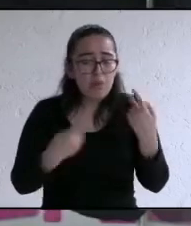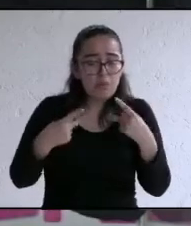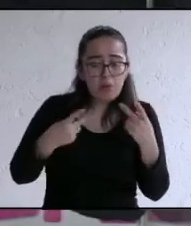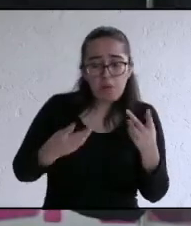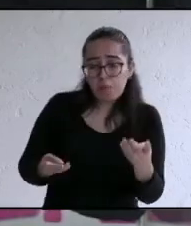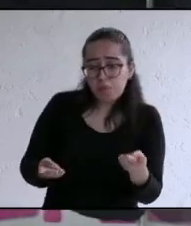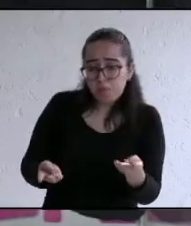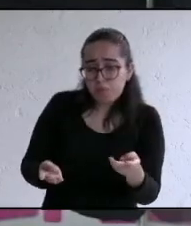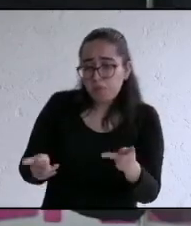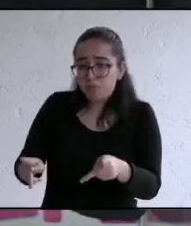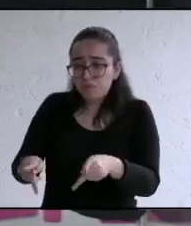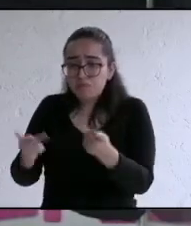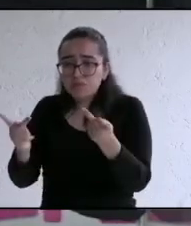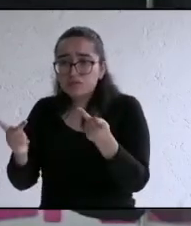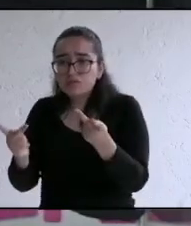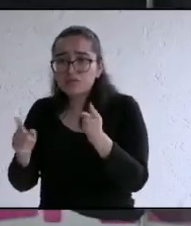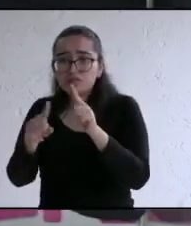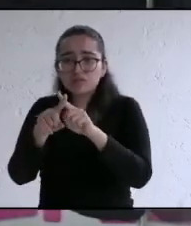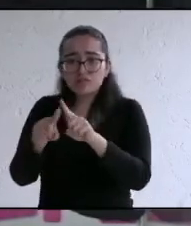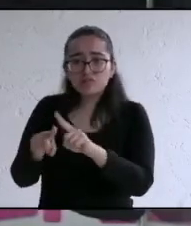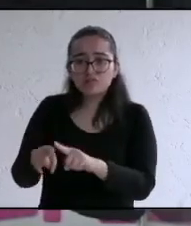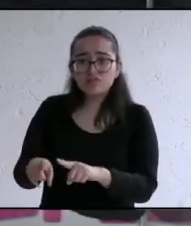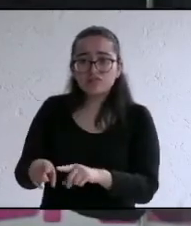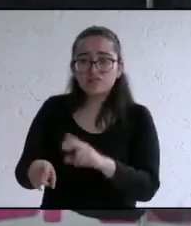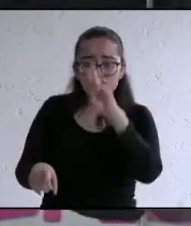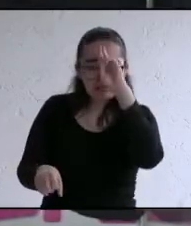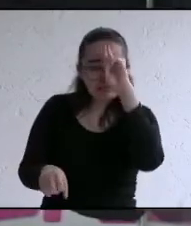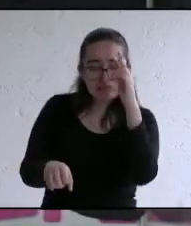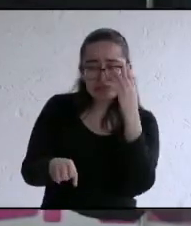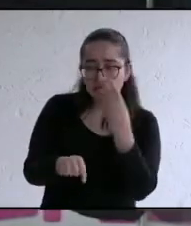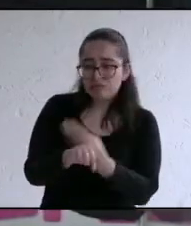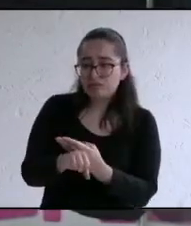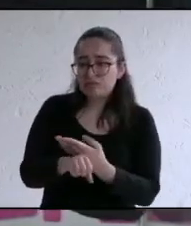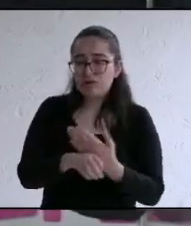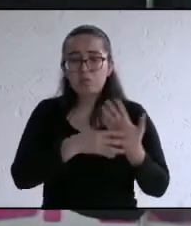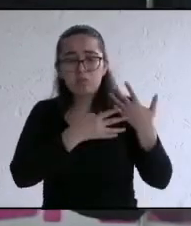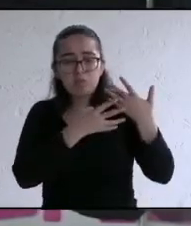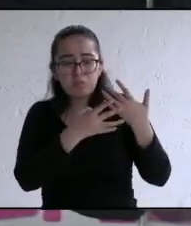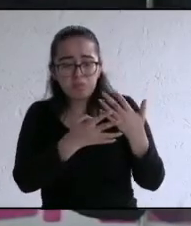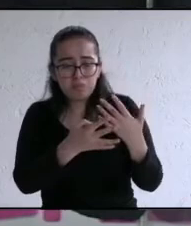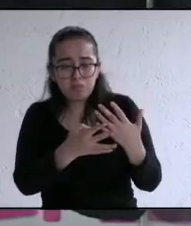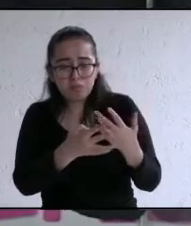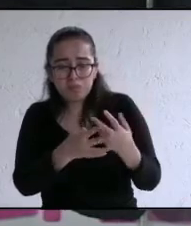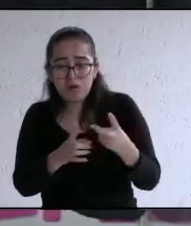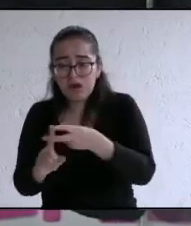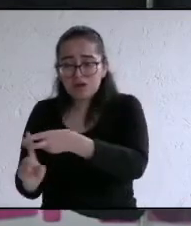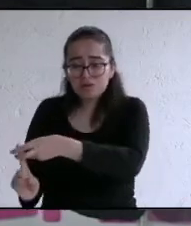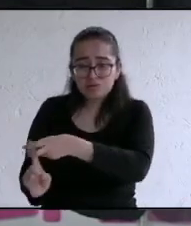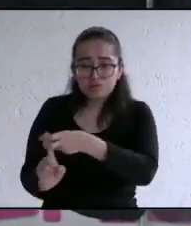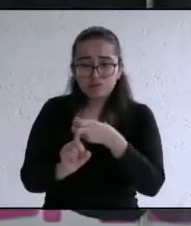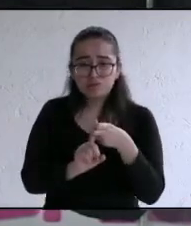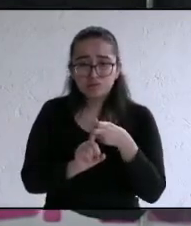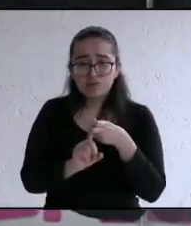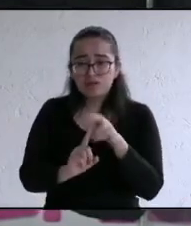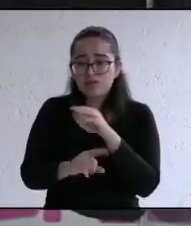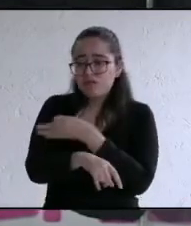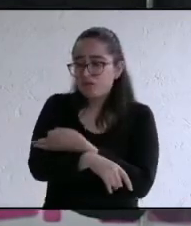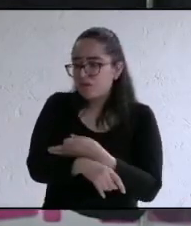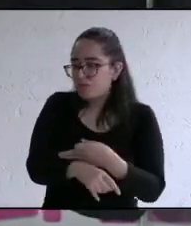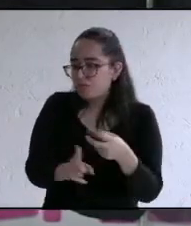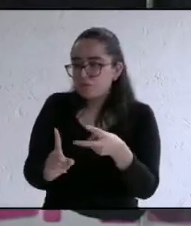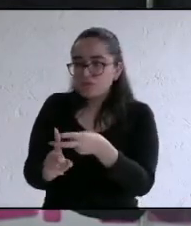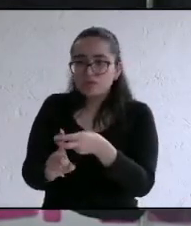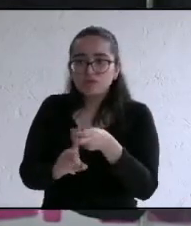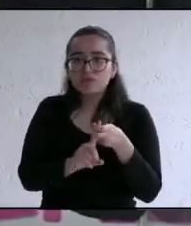y también saben ellos que son responsables desde hace mucho tiempo que ha habido muchos desaparecidos ha habido familias enteras que han